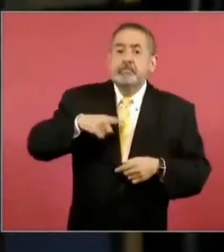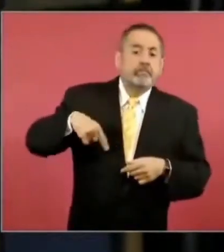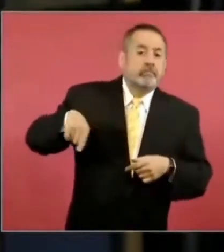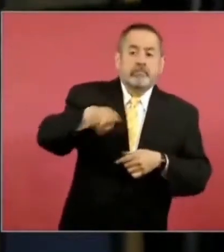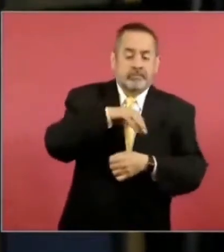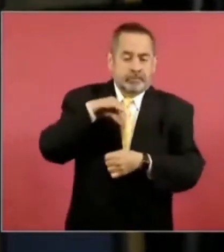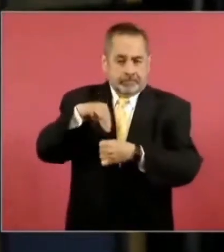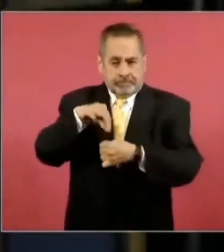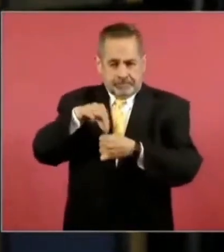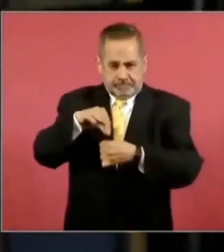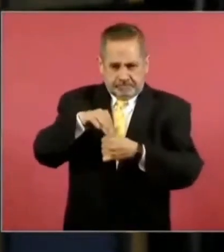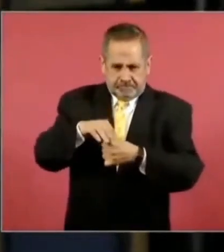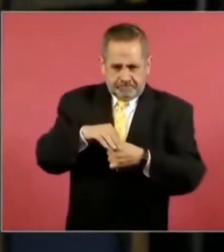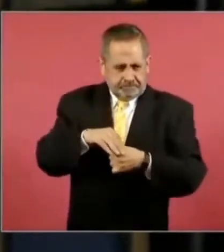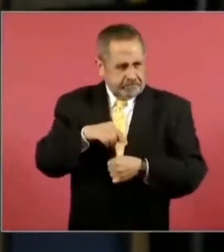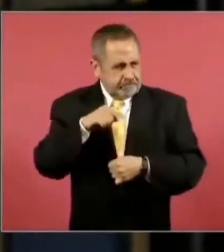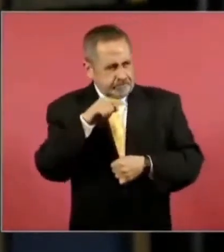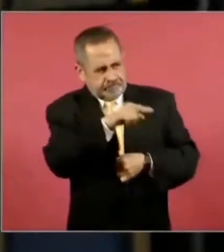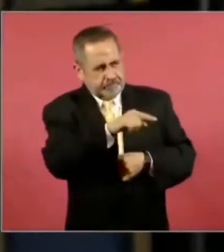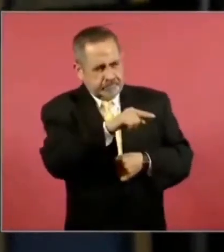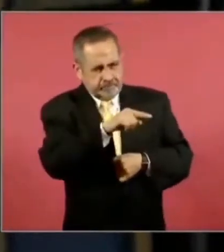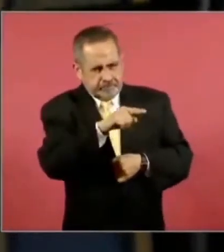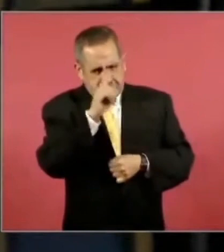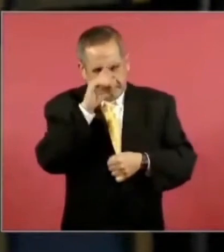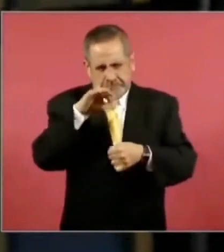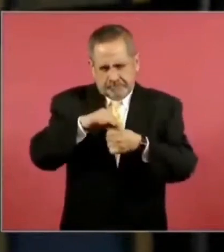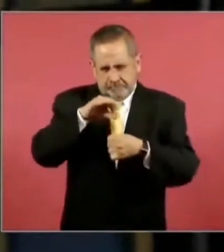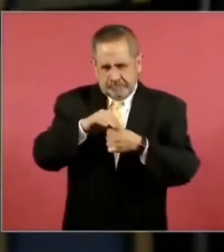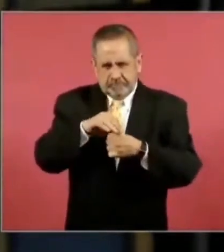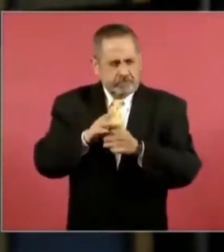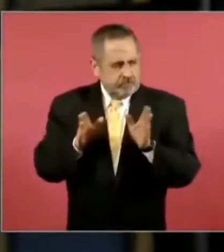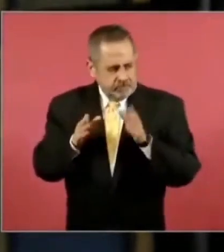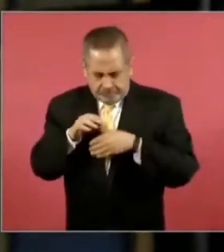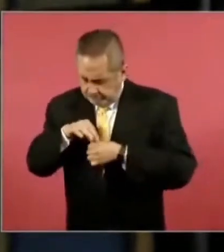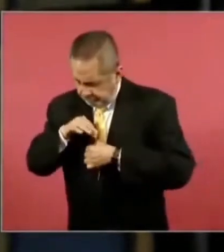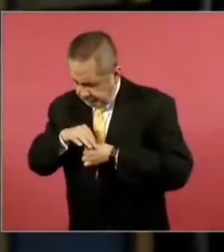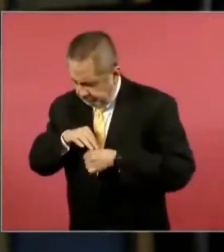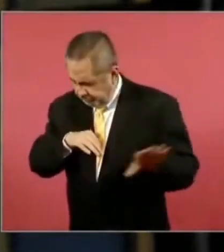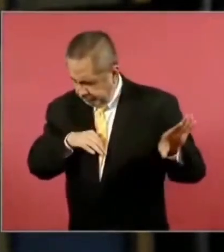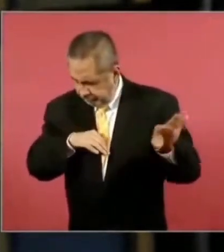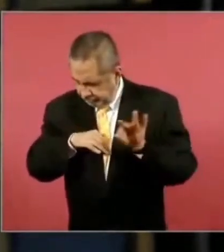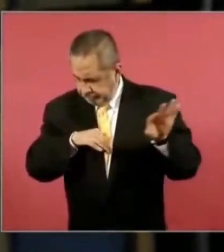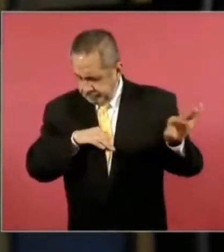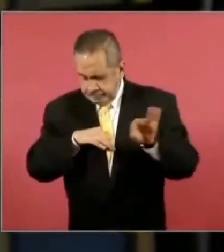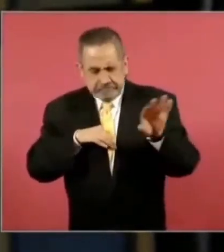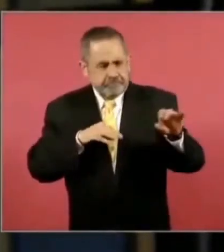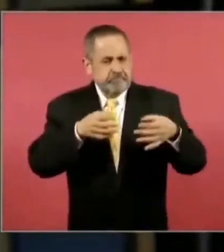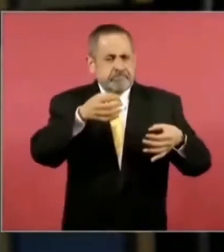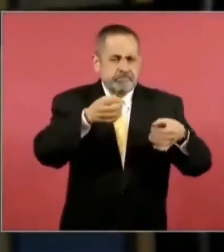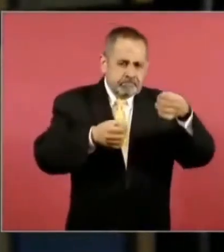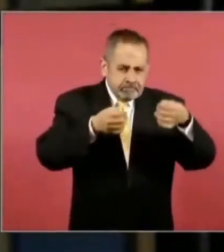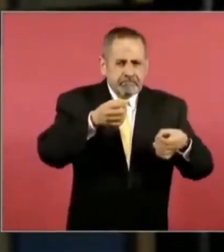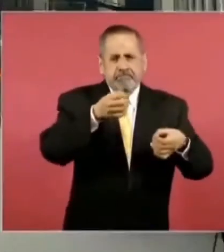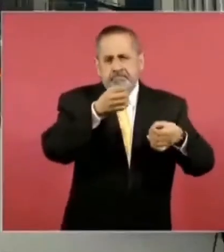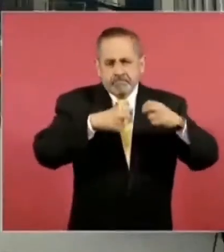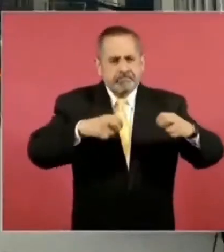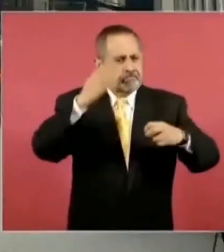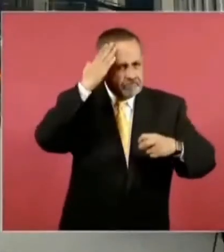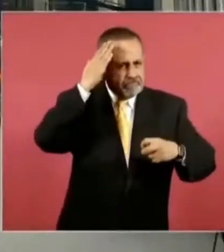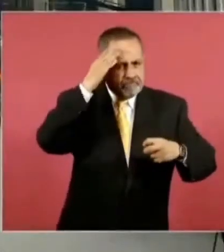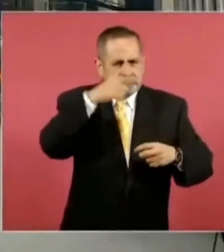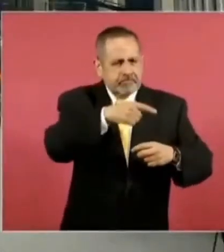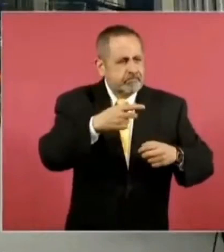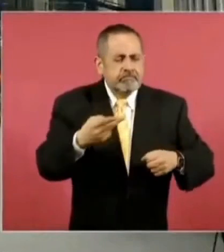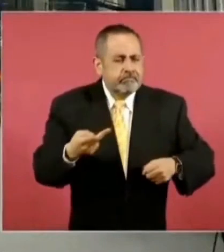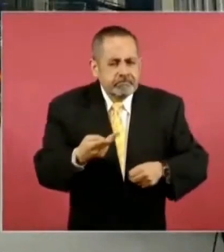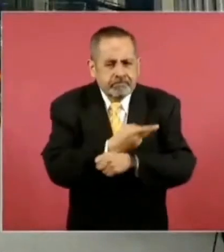en caso de la vía del voto libre y secreto, magistrados, jueces, y ministros y a nivel federal. ¿Qué pasaría con la